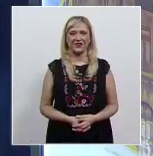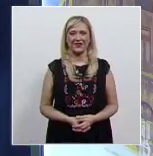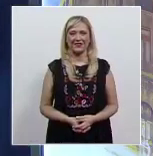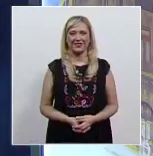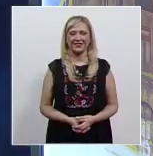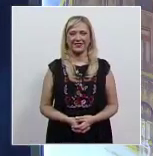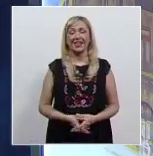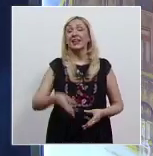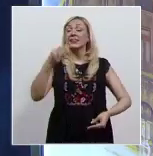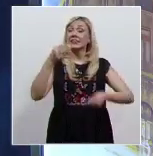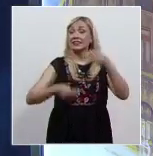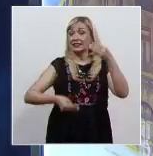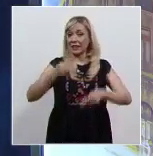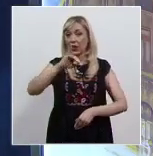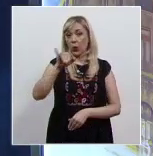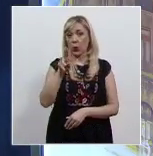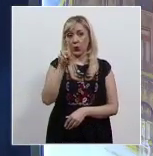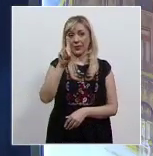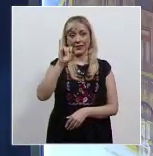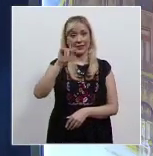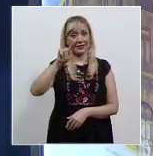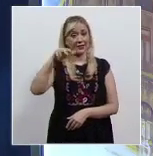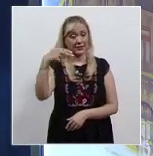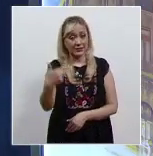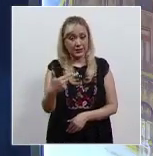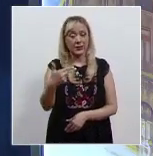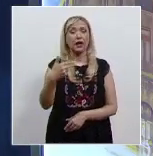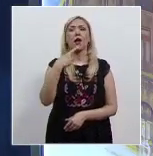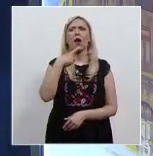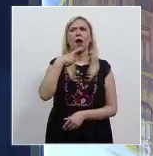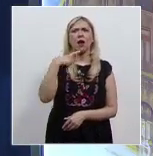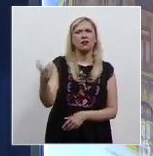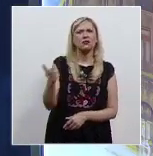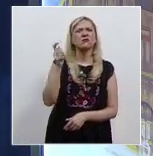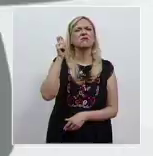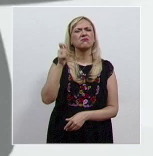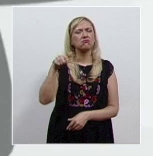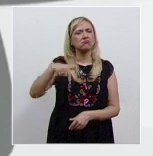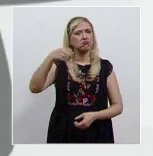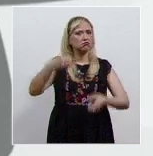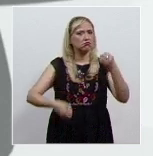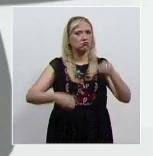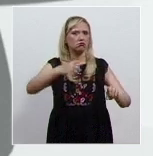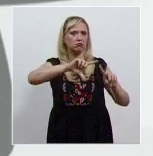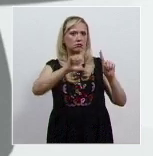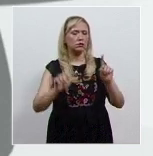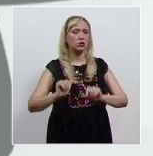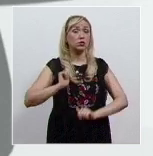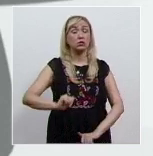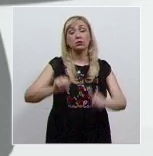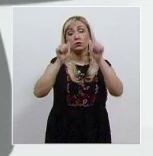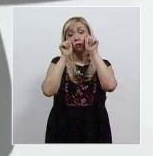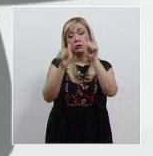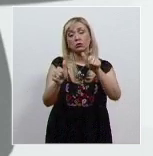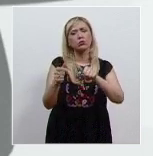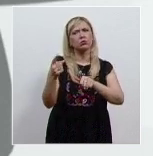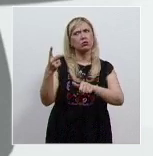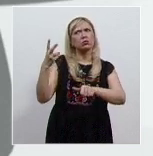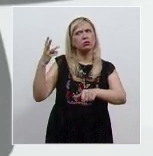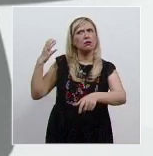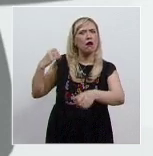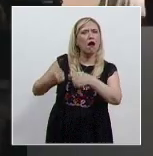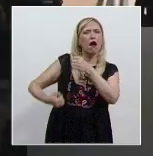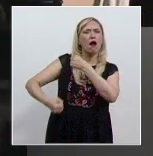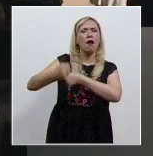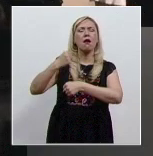La magistrada Judit Moctezuma Olvera manifestó que el Poder Judicial de la Federación ha atendido desde hace años recursos